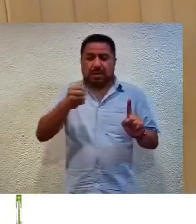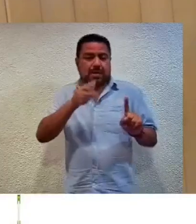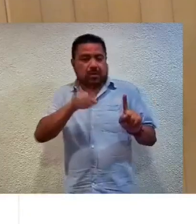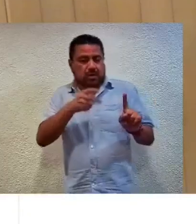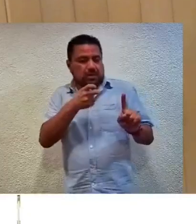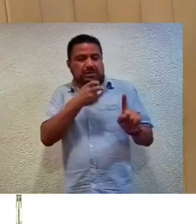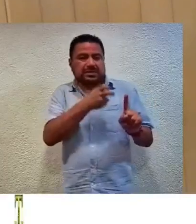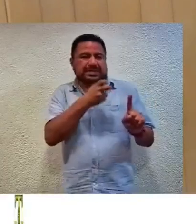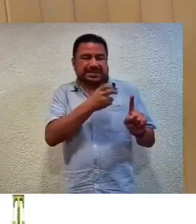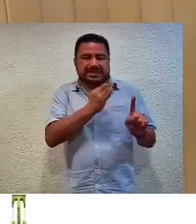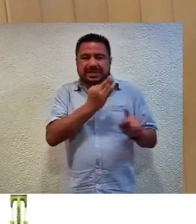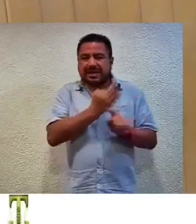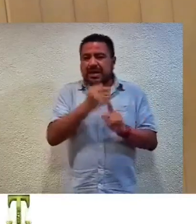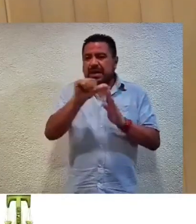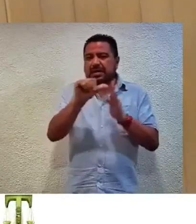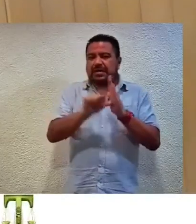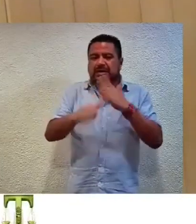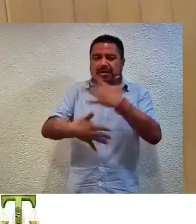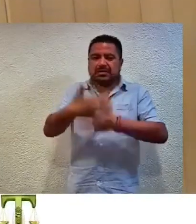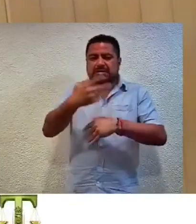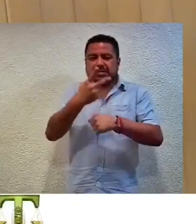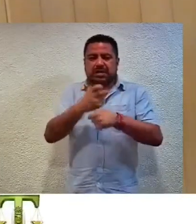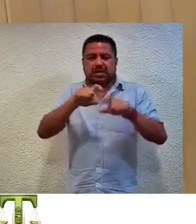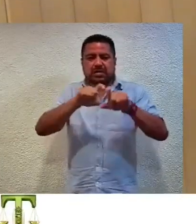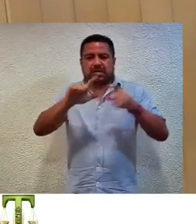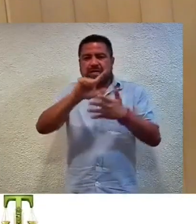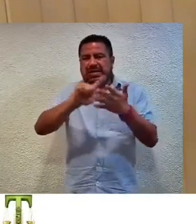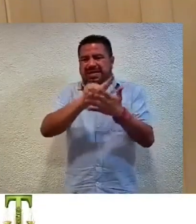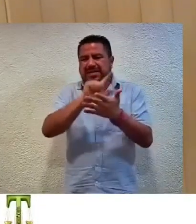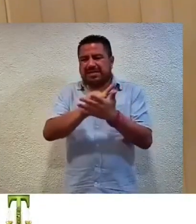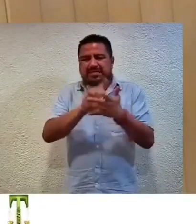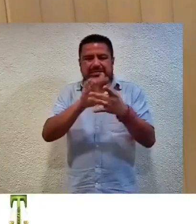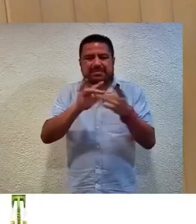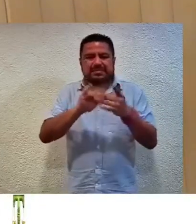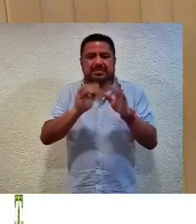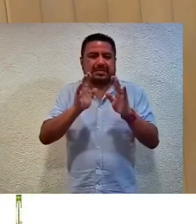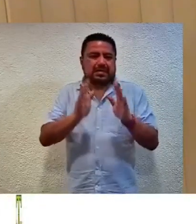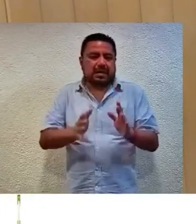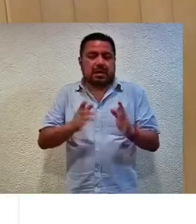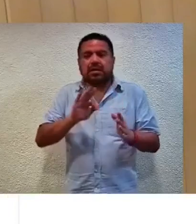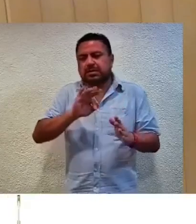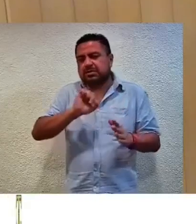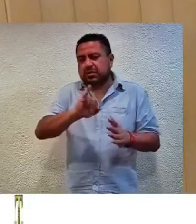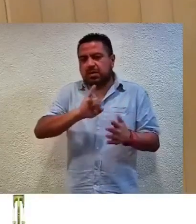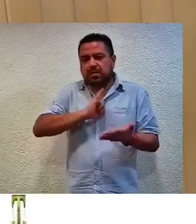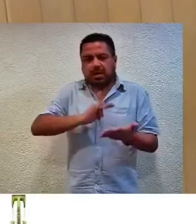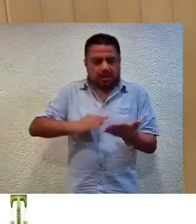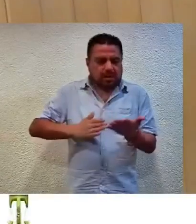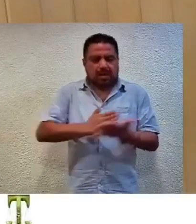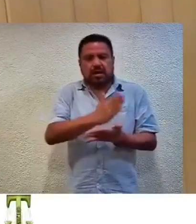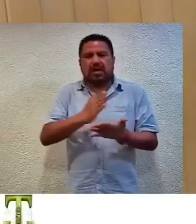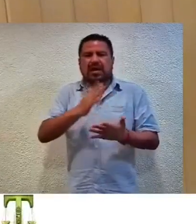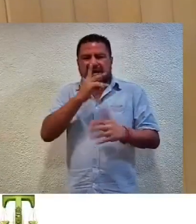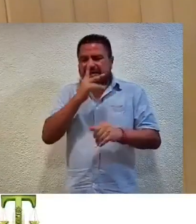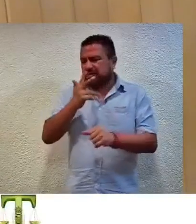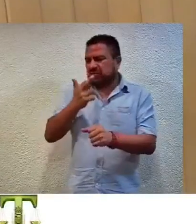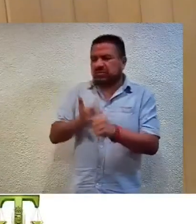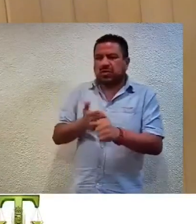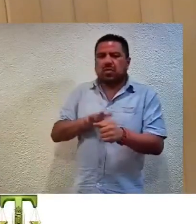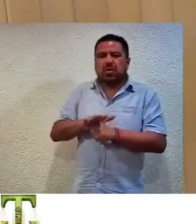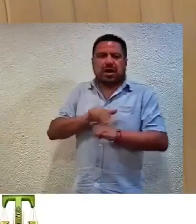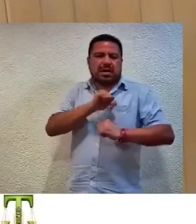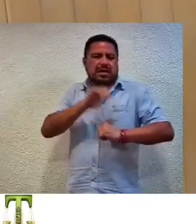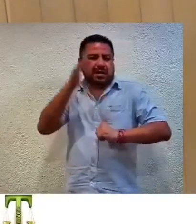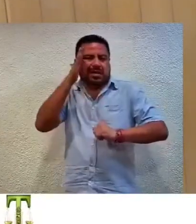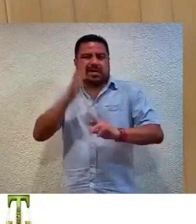parte, el artículo 15, fracción segunda de la ley citada, indica que procede el sobreseguimiento cuando la autoridad responsable del acto